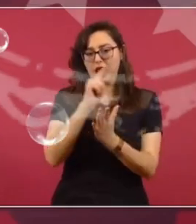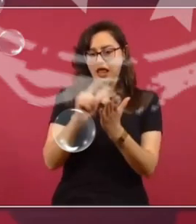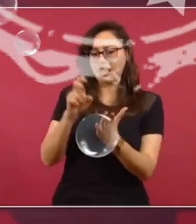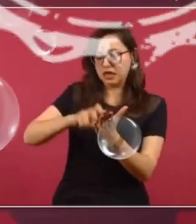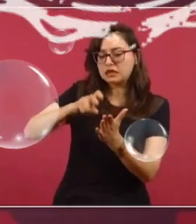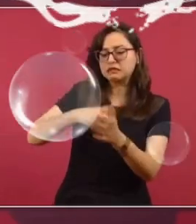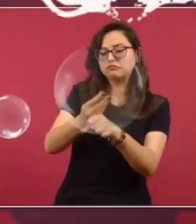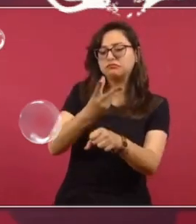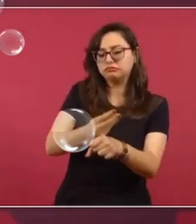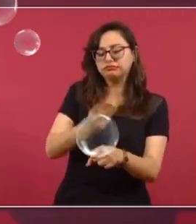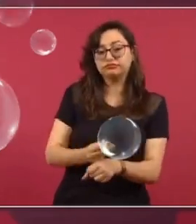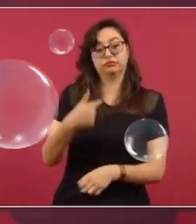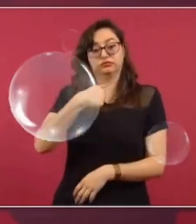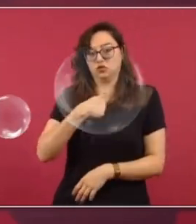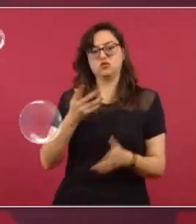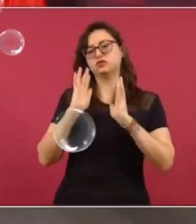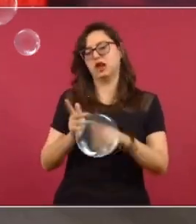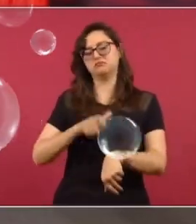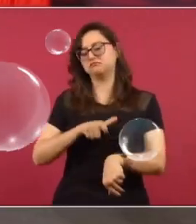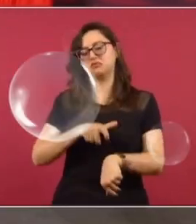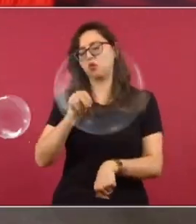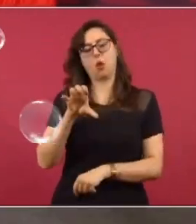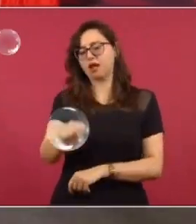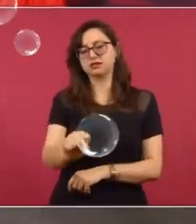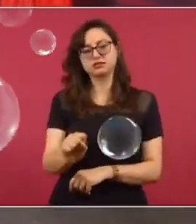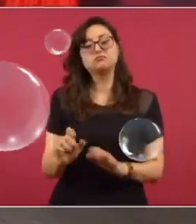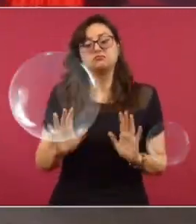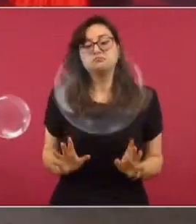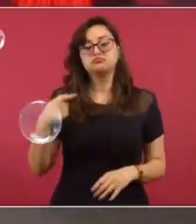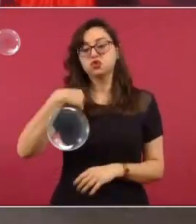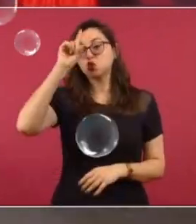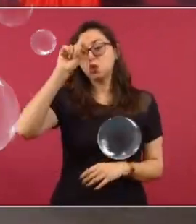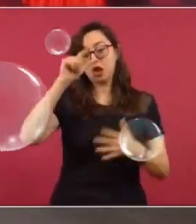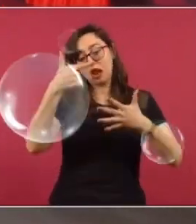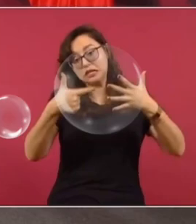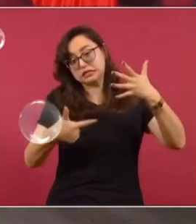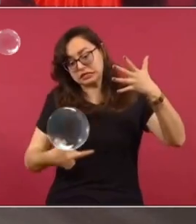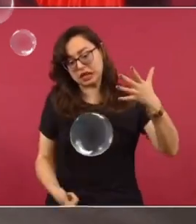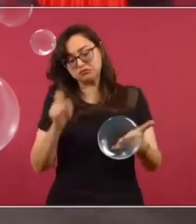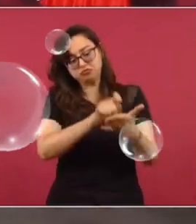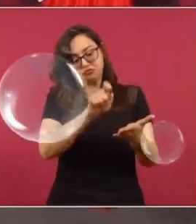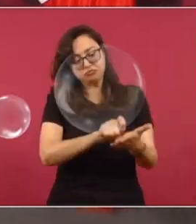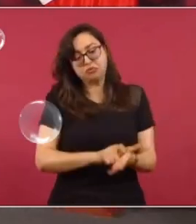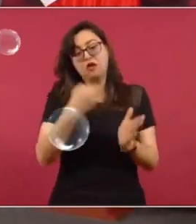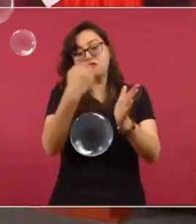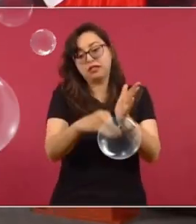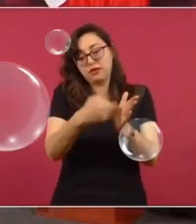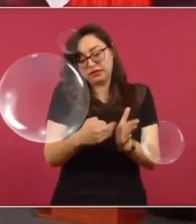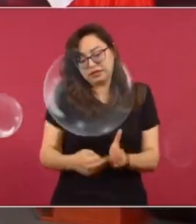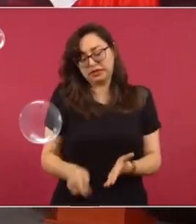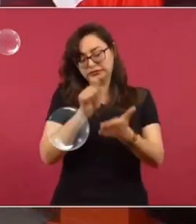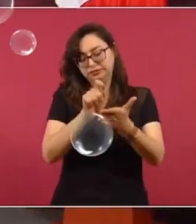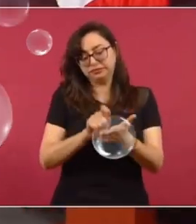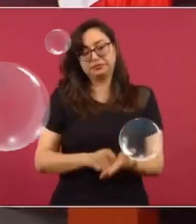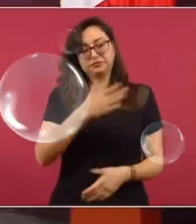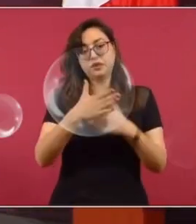Sí voy a dejar una lista de las reformas pendientes. Y no me va a tocar a porque